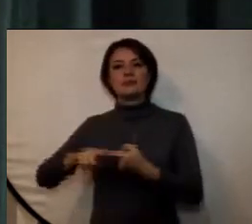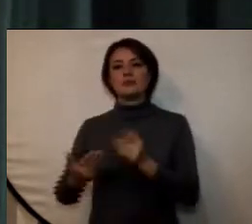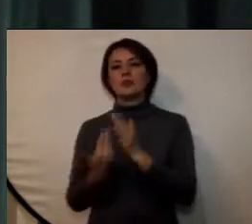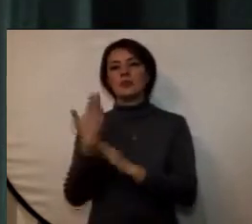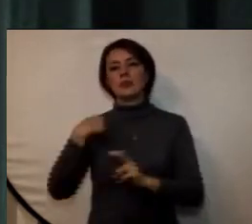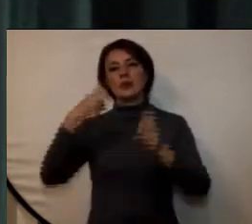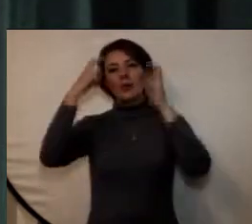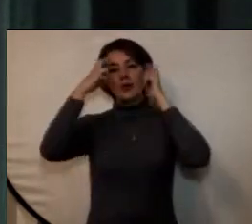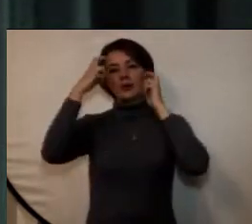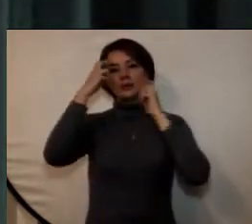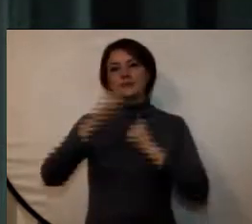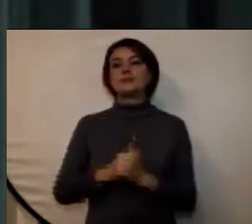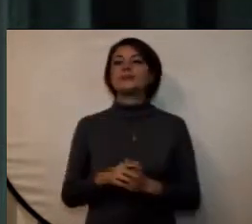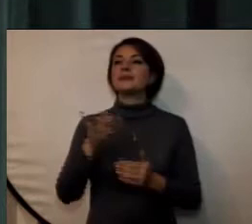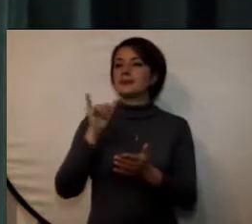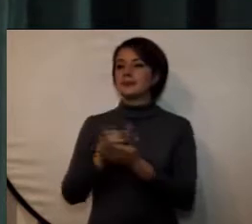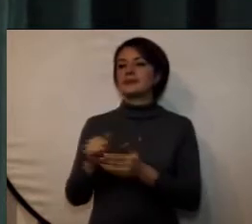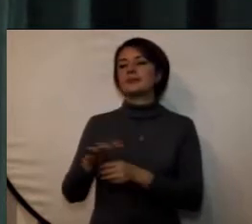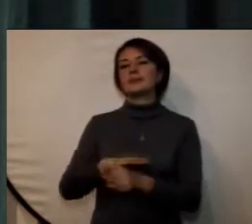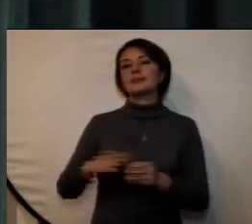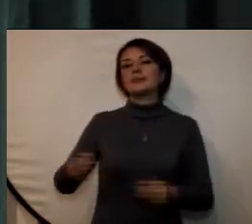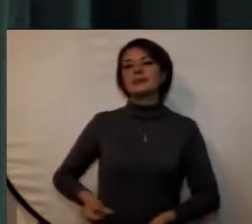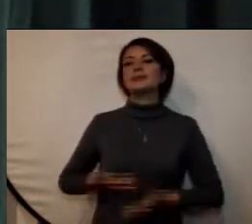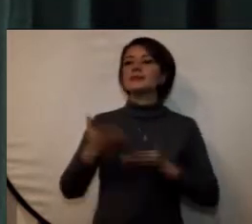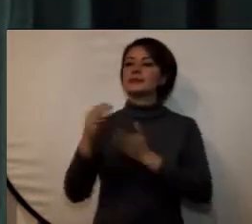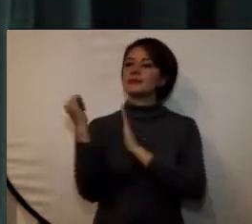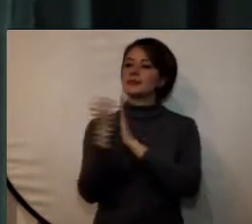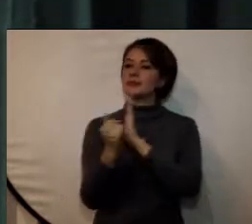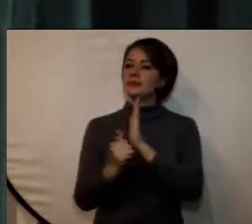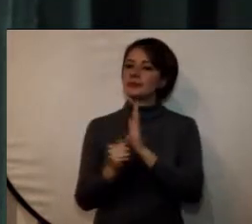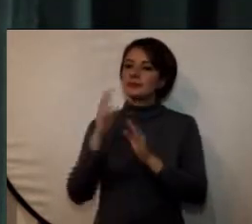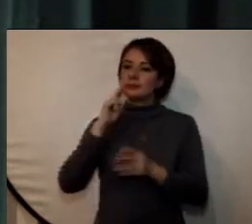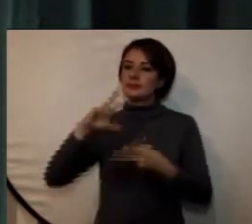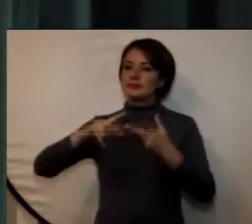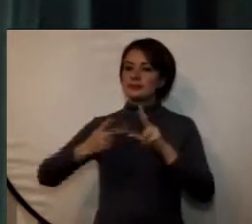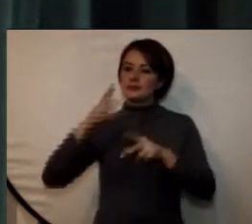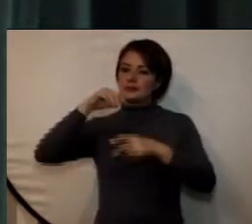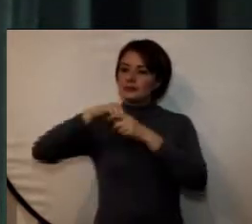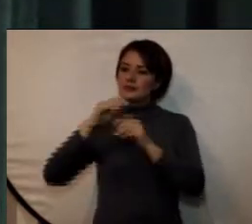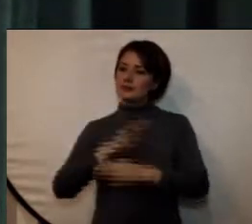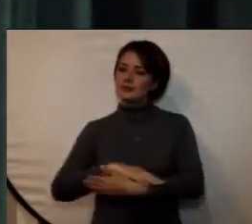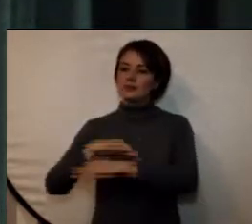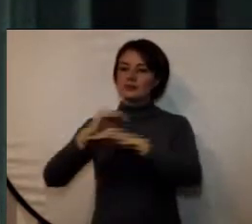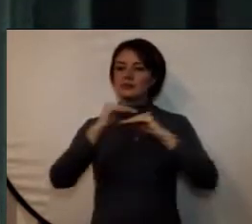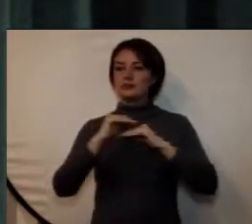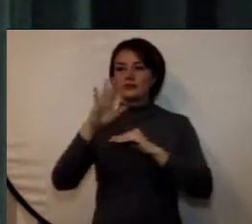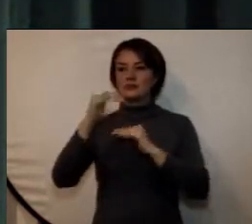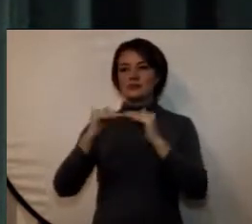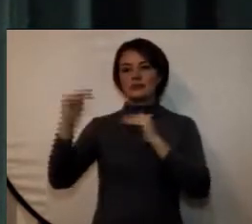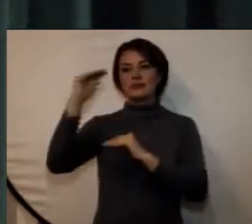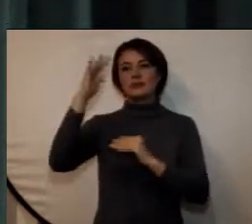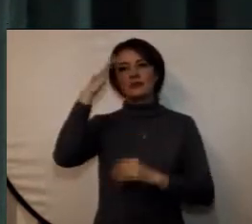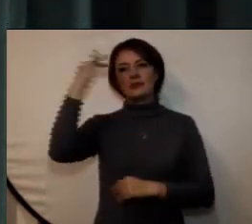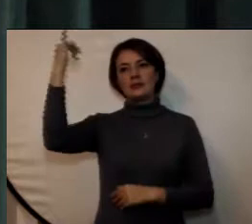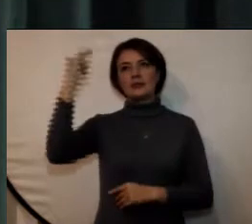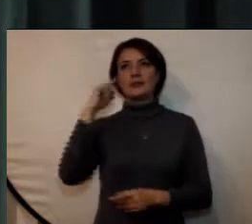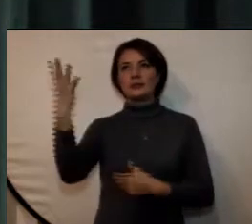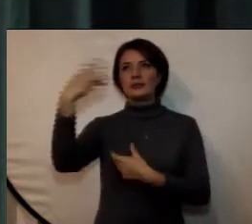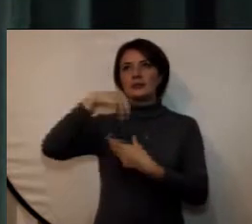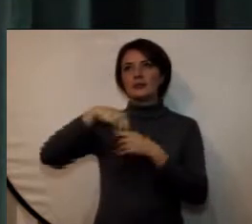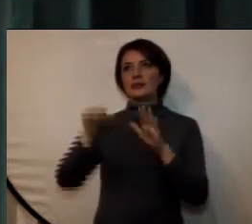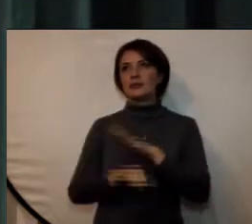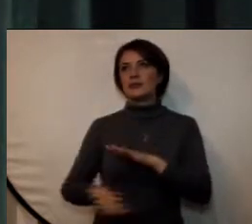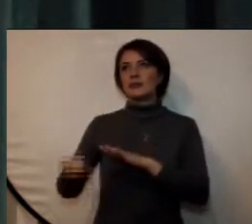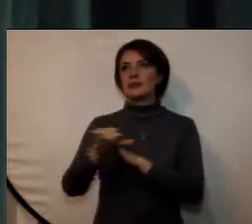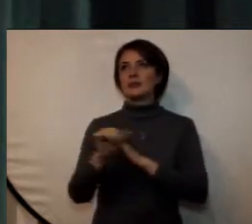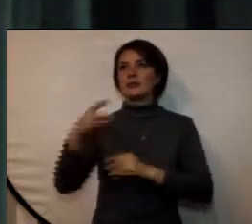conocimiento en este caso ofreciendo un programa interdisciplinar de alto nivel académico que involucra las áreas